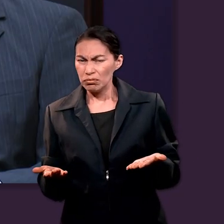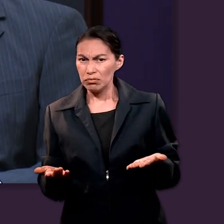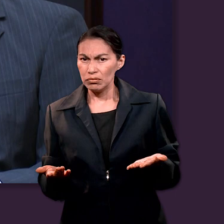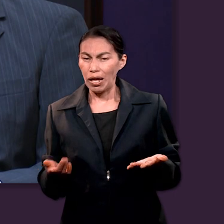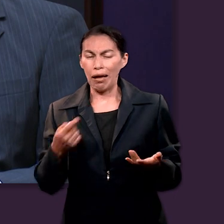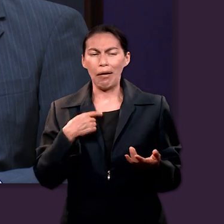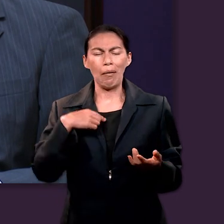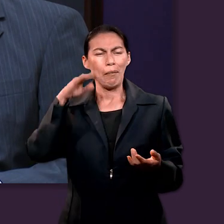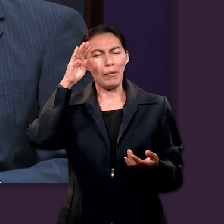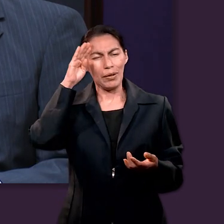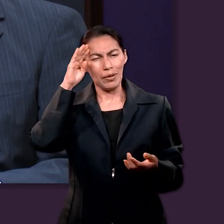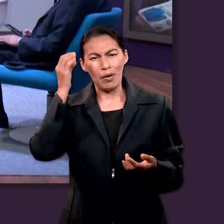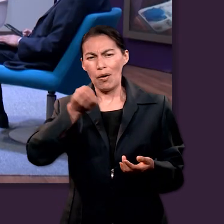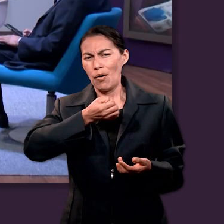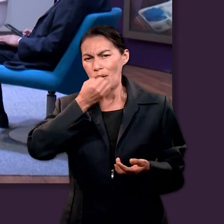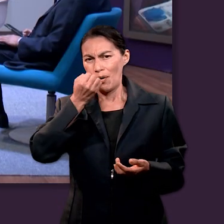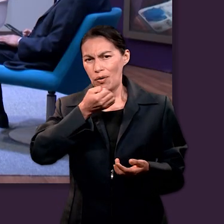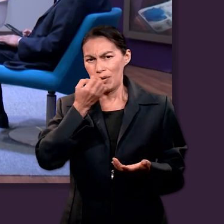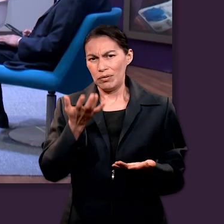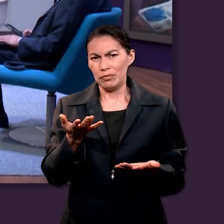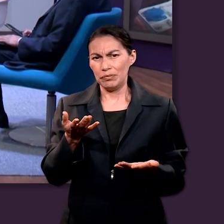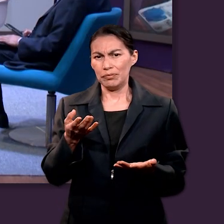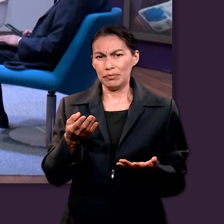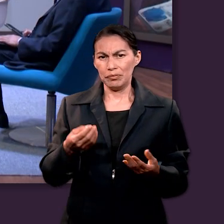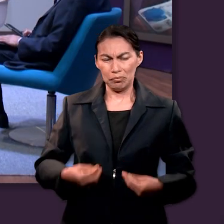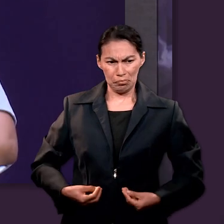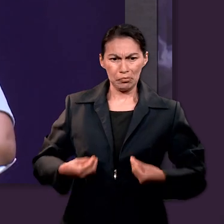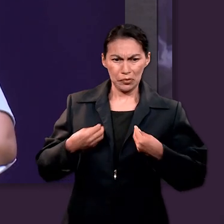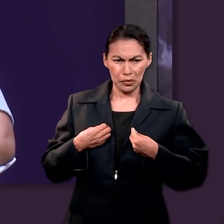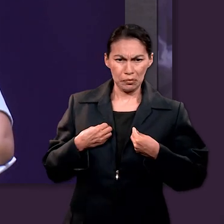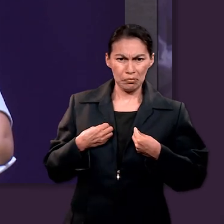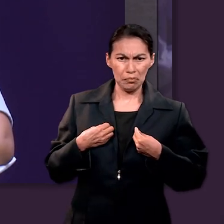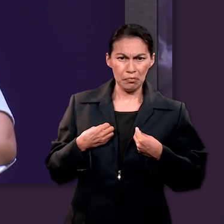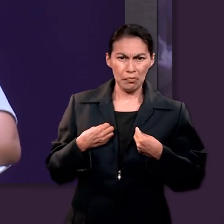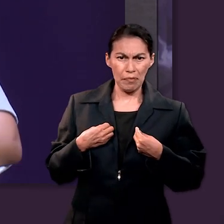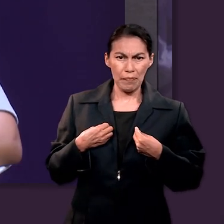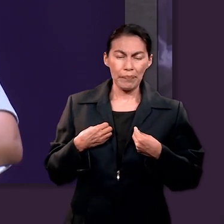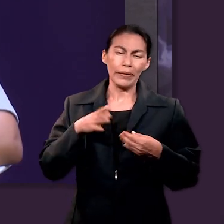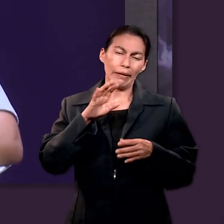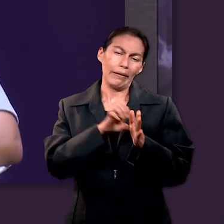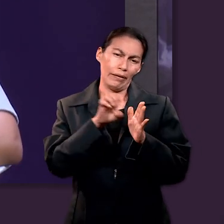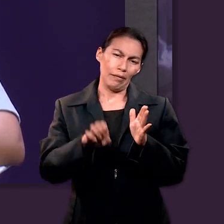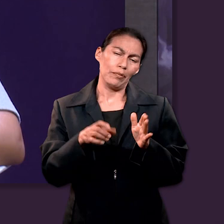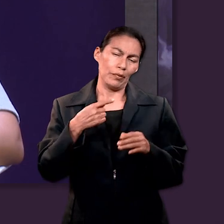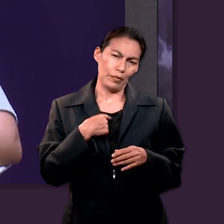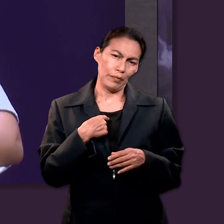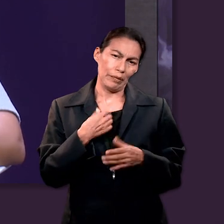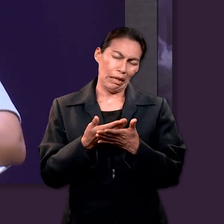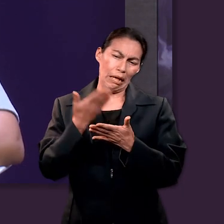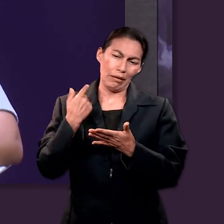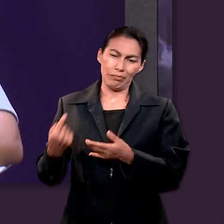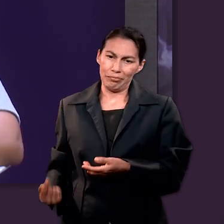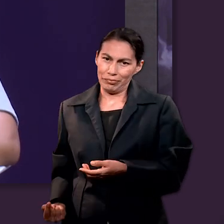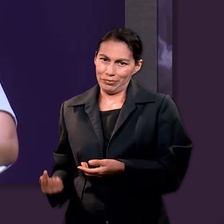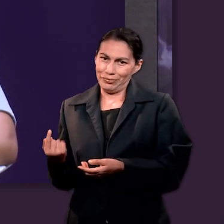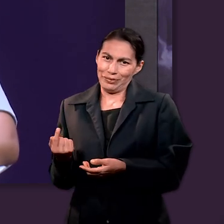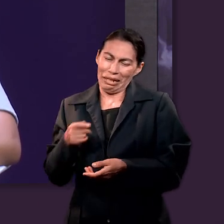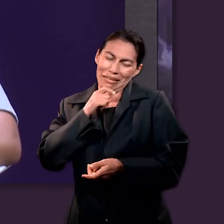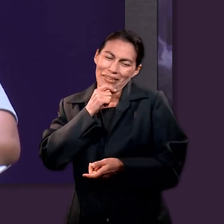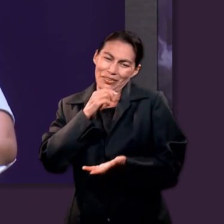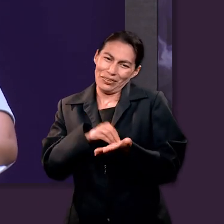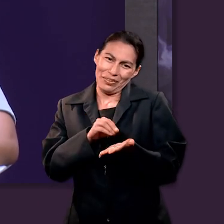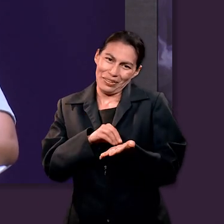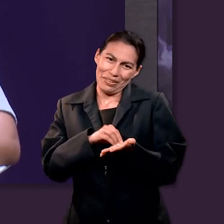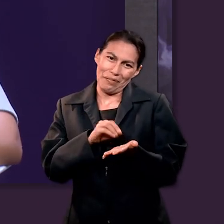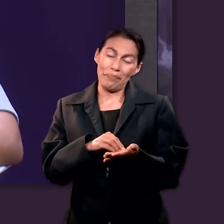Bueno, yo considero que la alabanza puede ser un arma no solamente en nuestra vida espiritual, también en nuestra vida pues cotidiana. En lo personal,